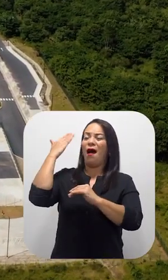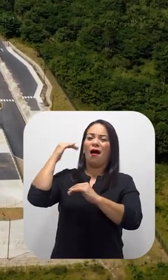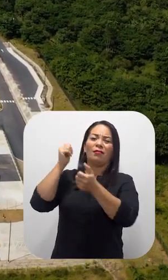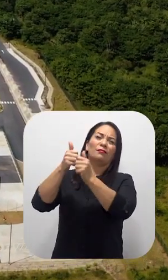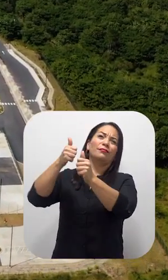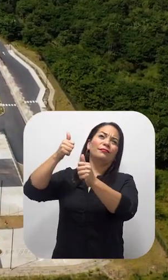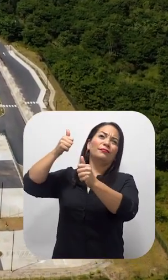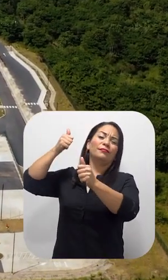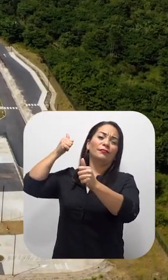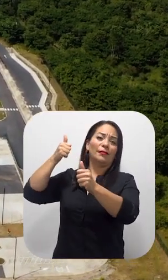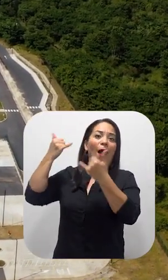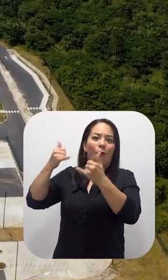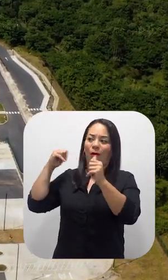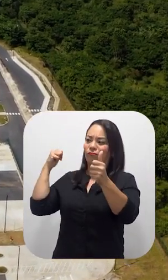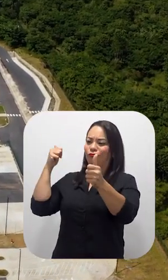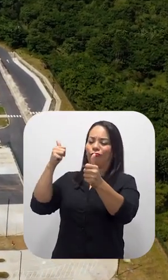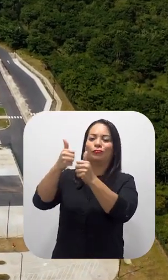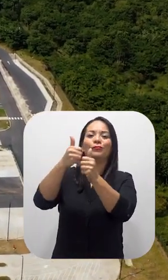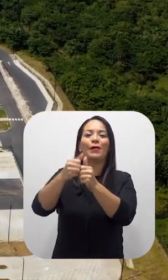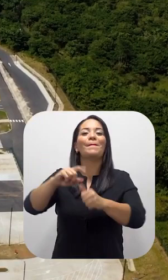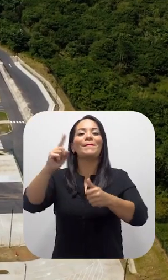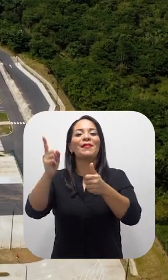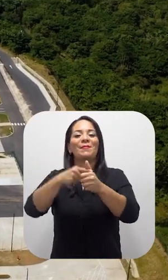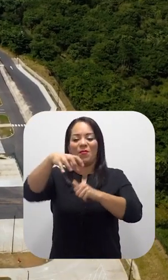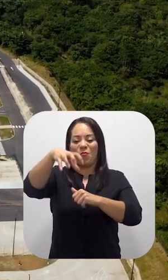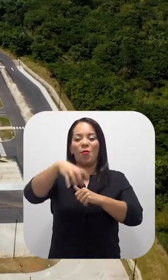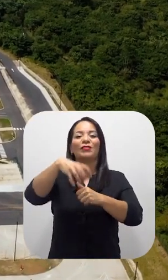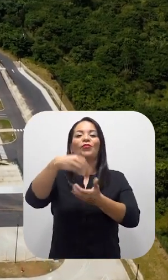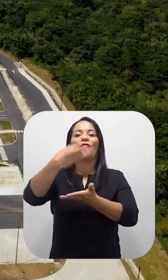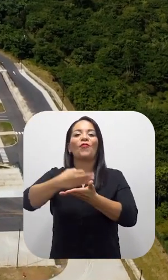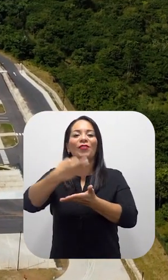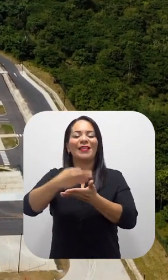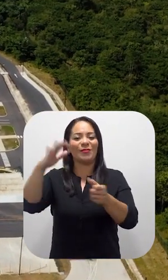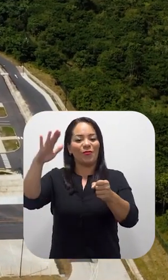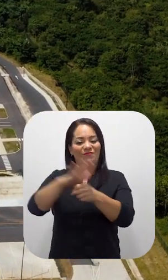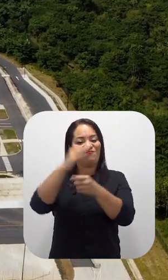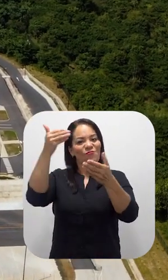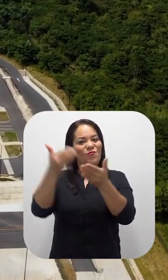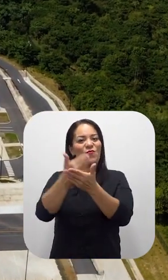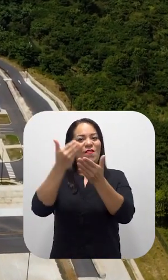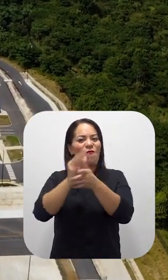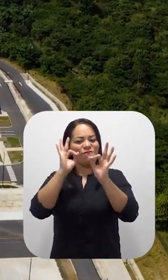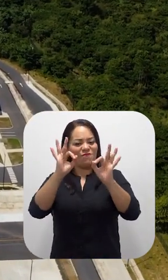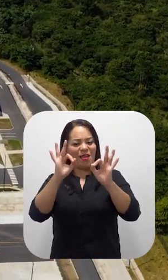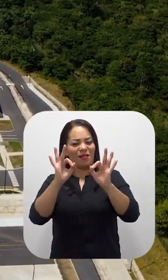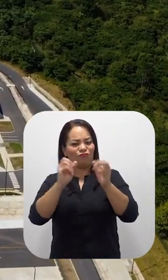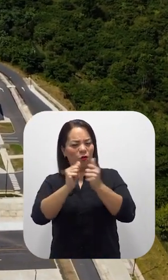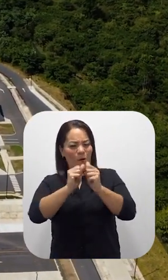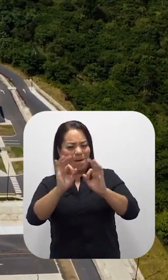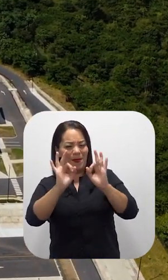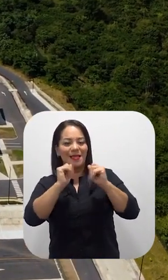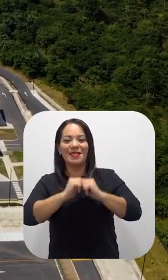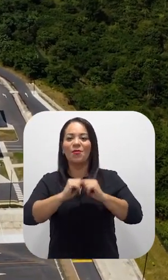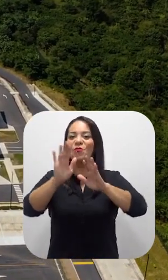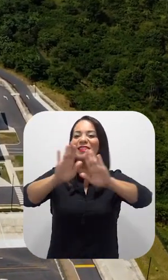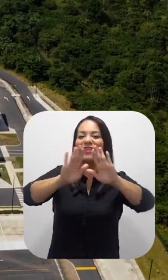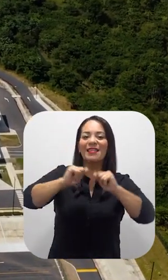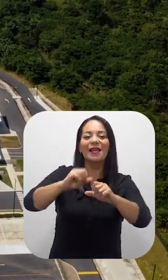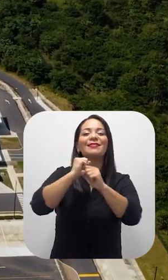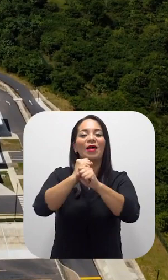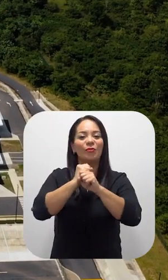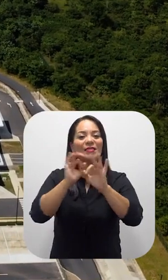rezago histórico al dotar al país de su primer puesto fronterizo terrestre integrado, moderno, competitivo,